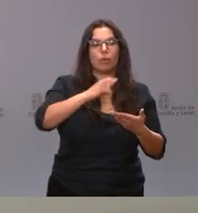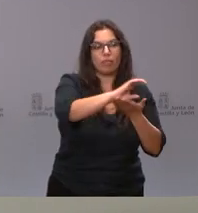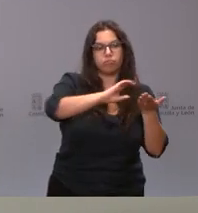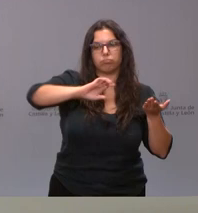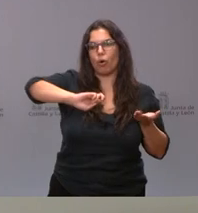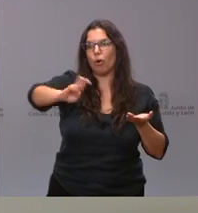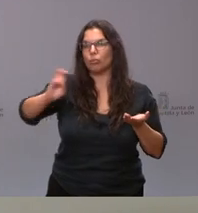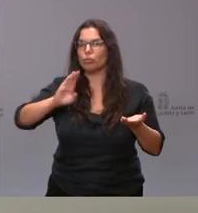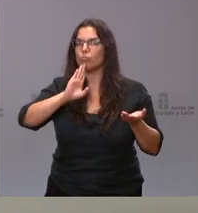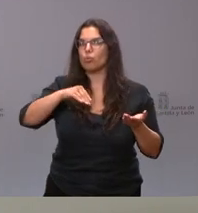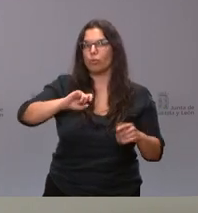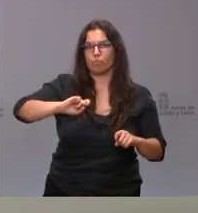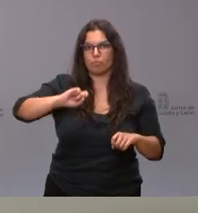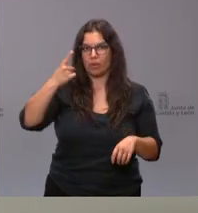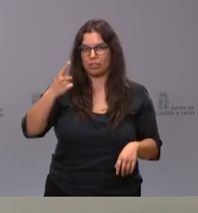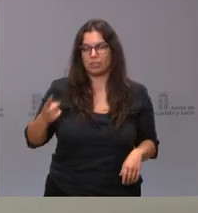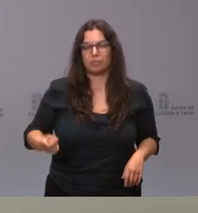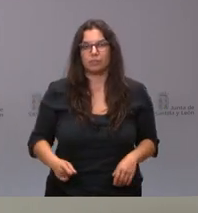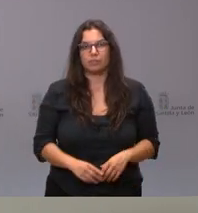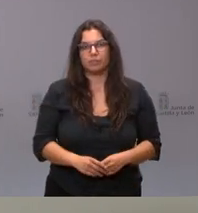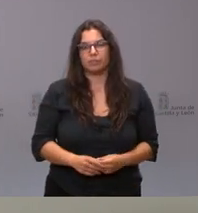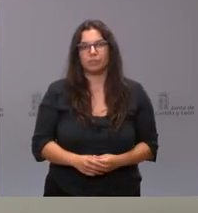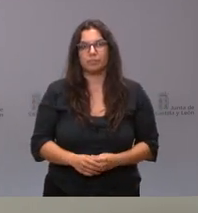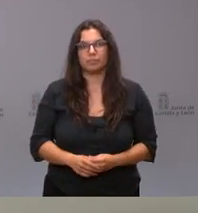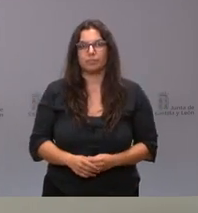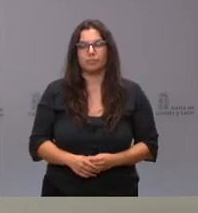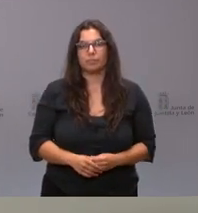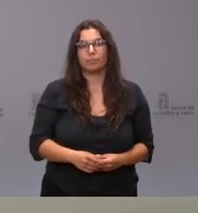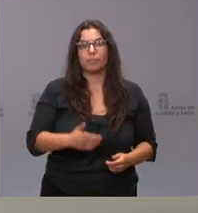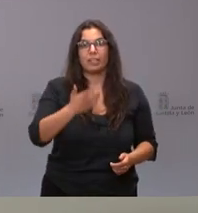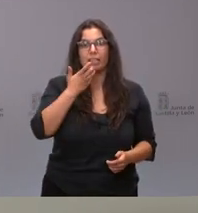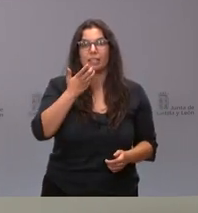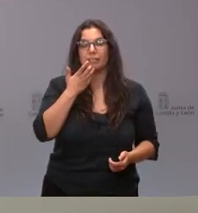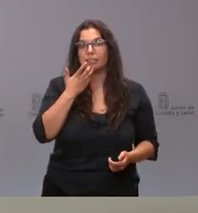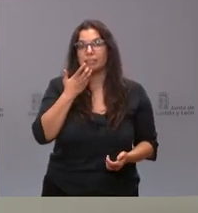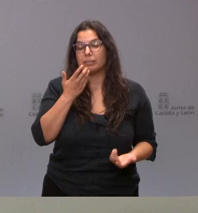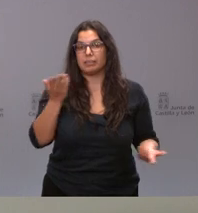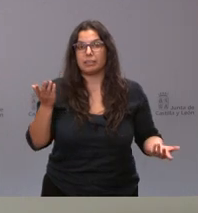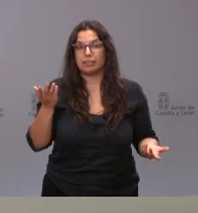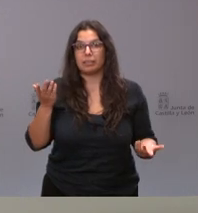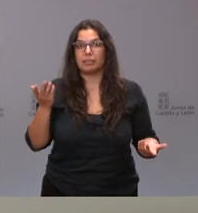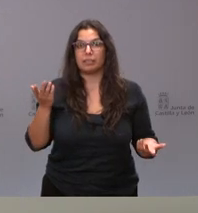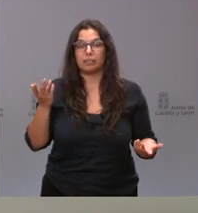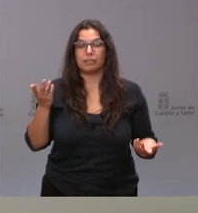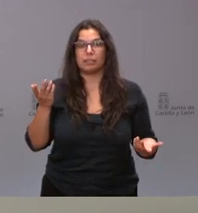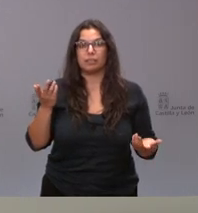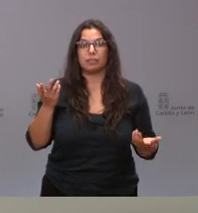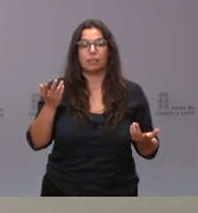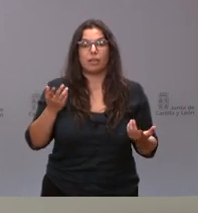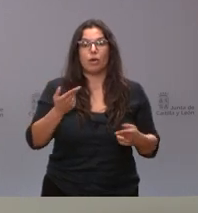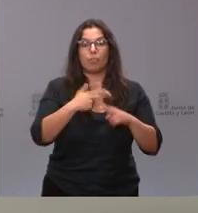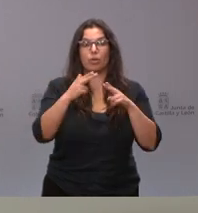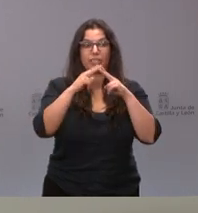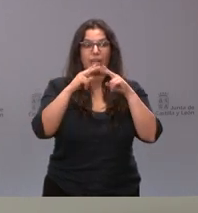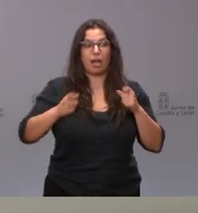oportuno y más adecuado. Si nunca se pudiera establecer ningún análisis de las políticas de gasto público,